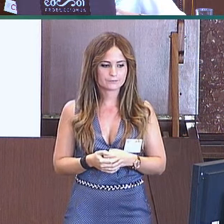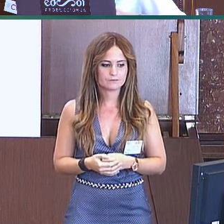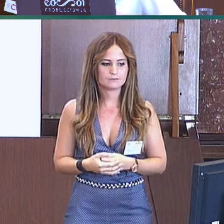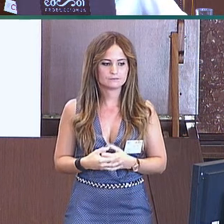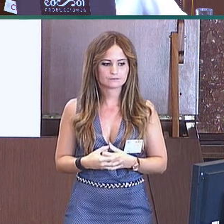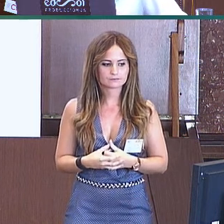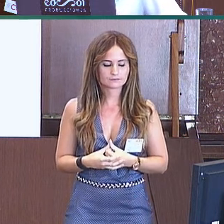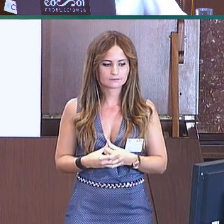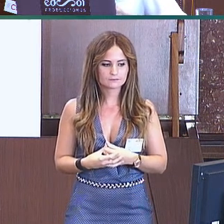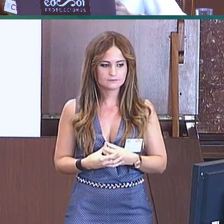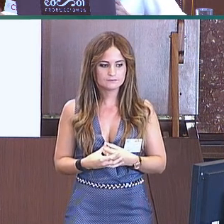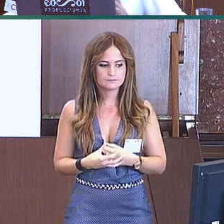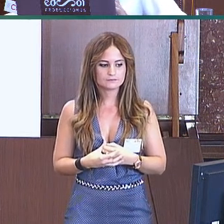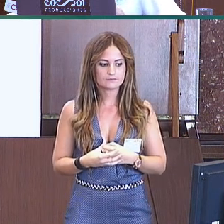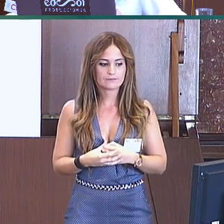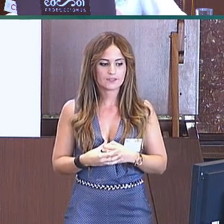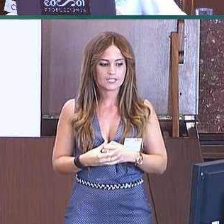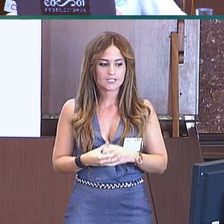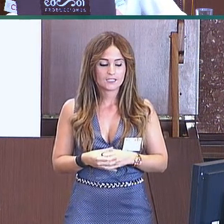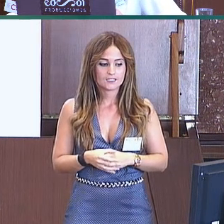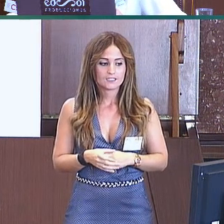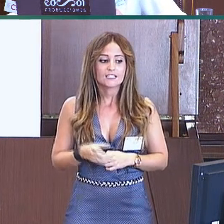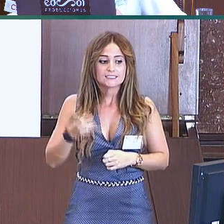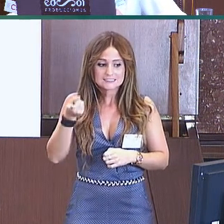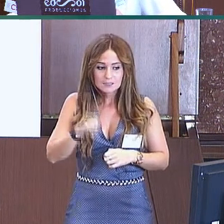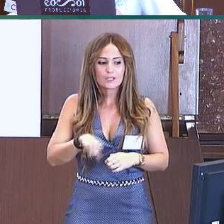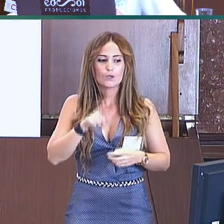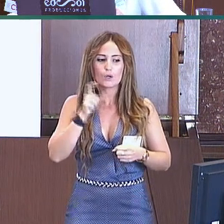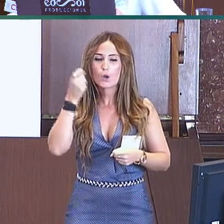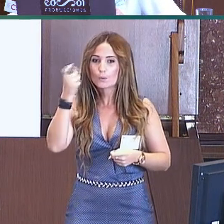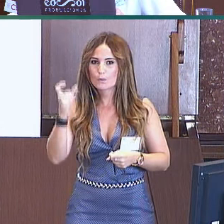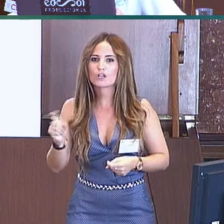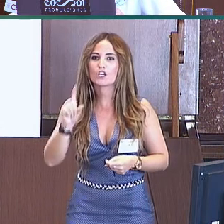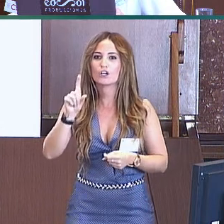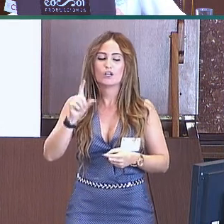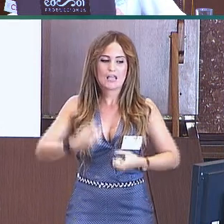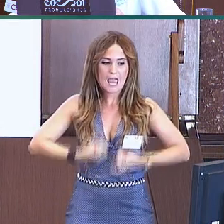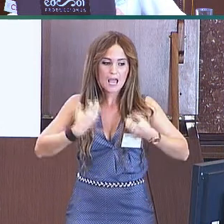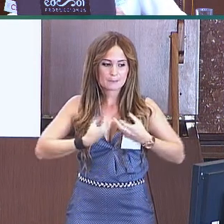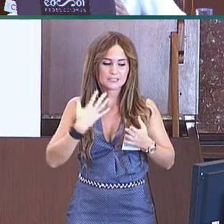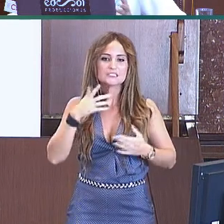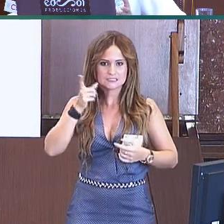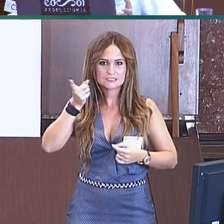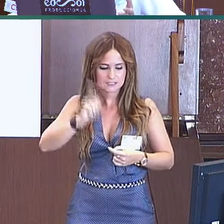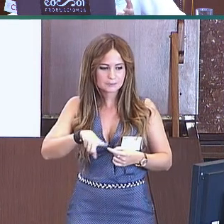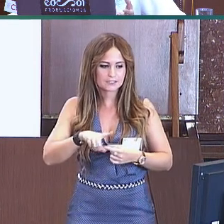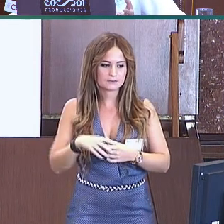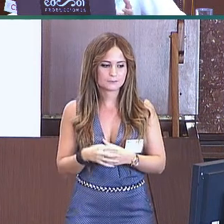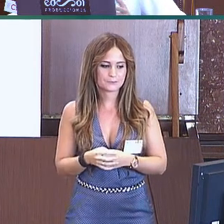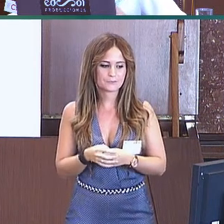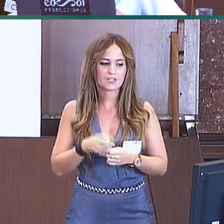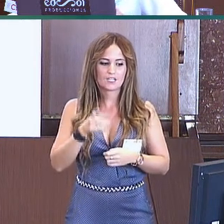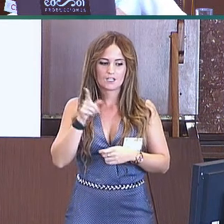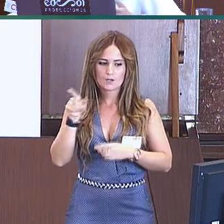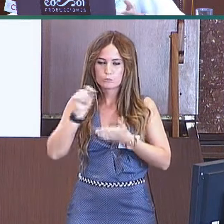expresivo, pero hay una niña, la participante Ciencia Day, en la que hemos observado que